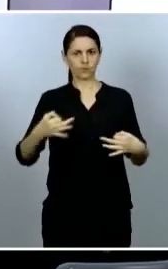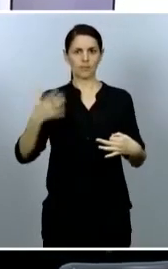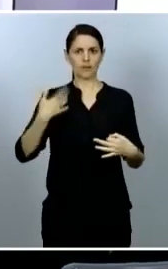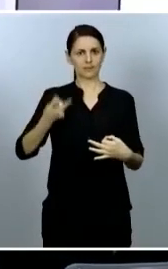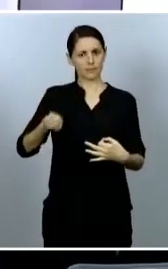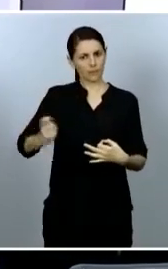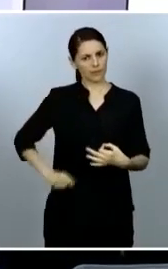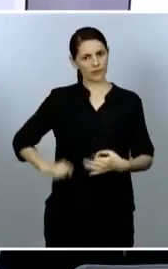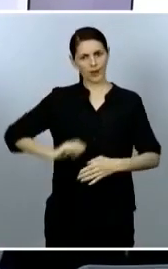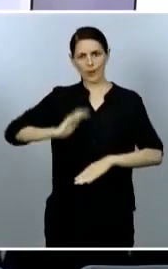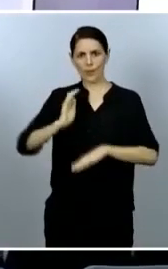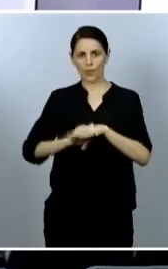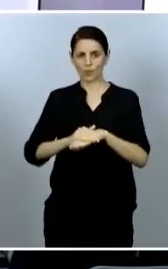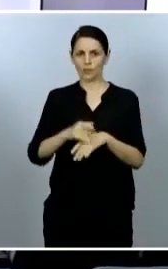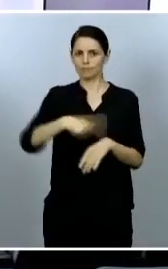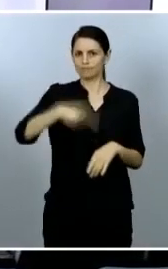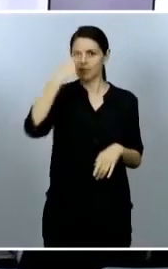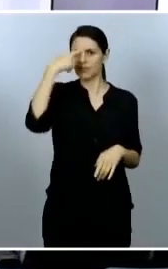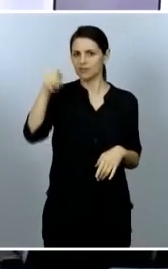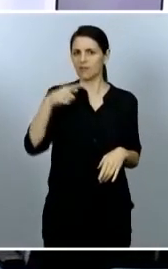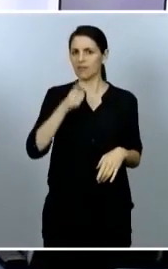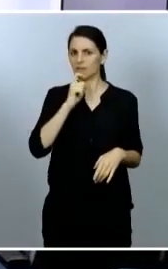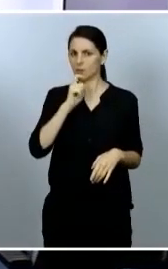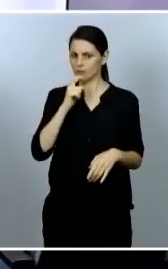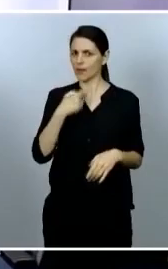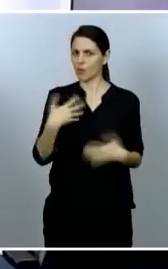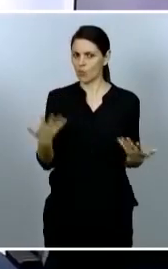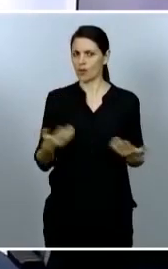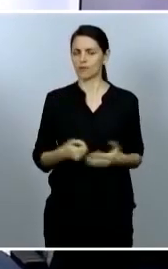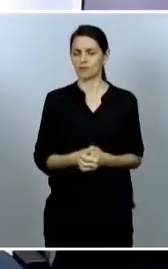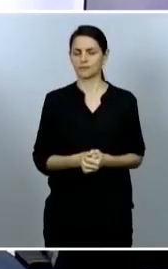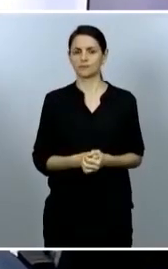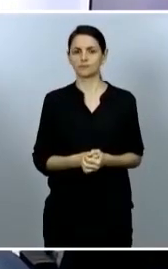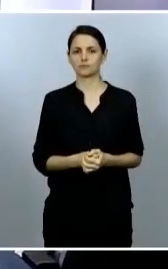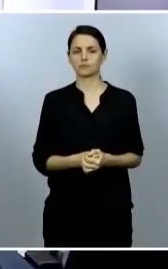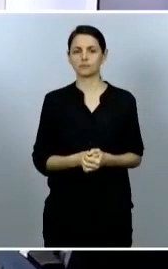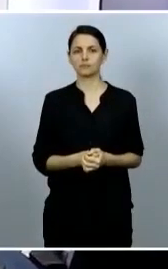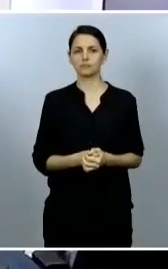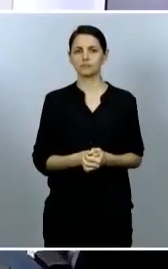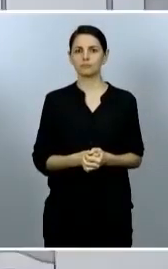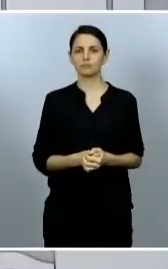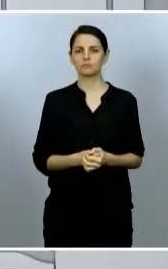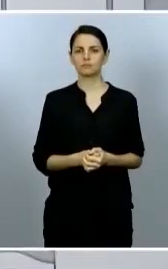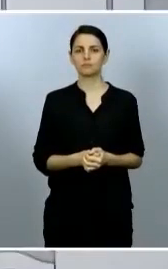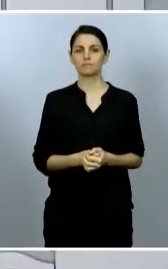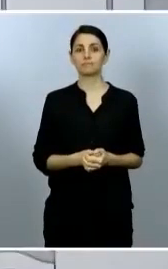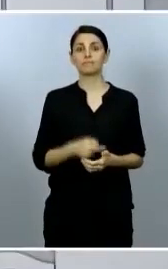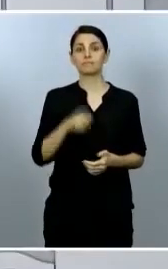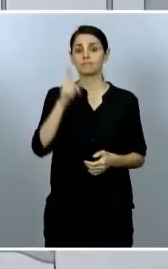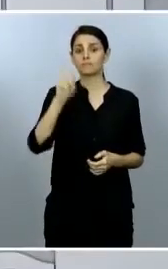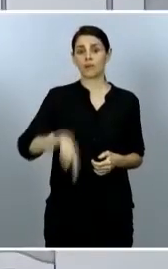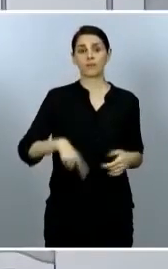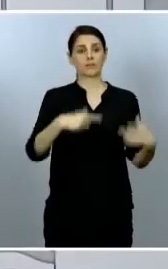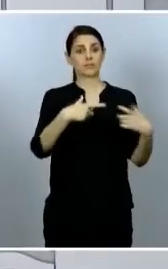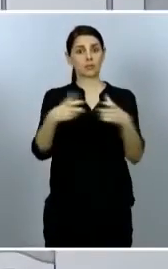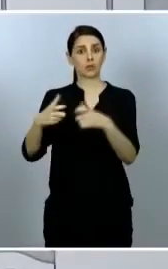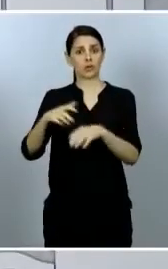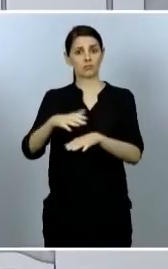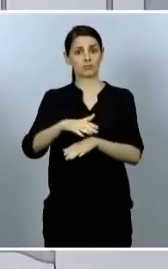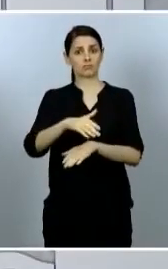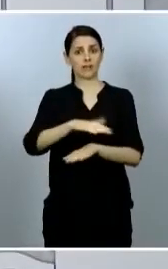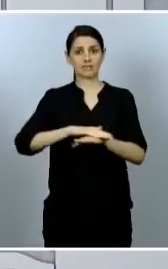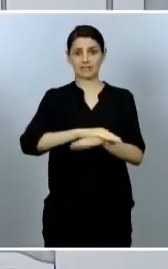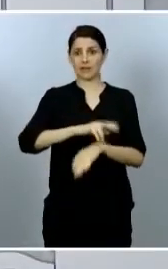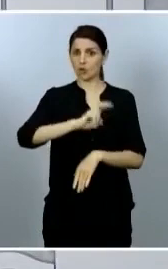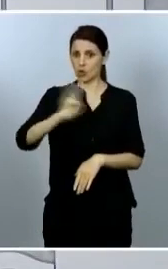de las que todos somos conscientes. También quiero poner en valor el compromiso de otros sectores esenciales en el ámbito privado, como la